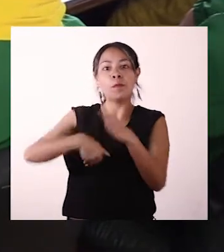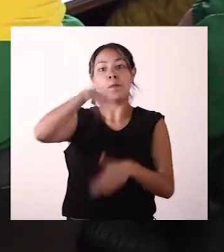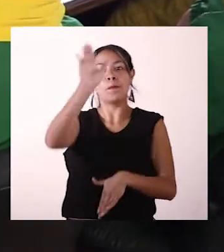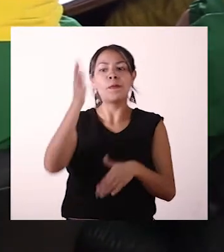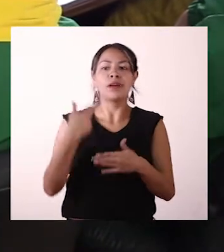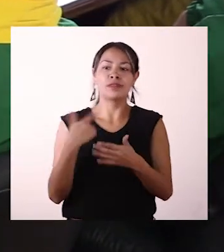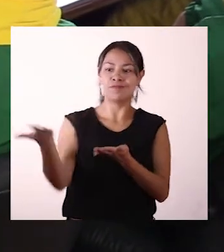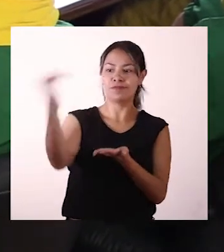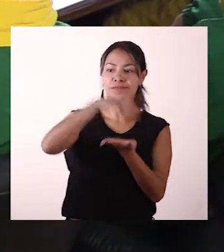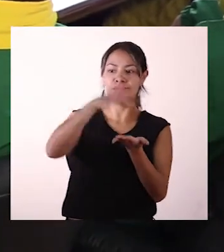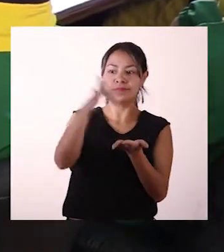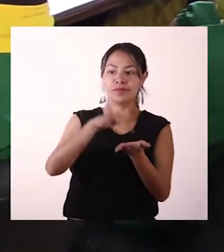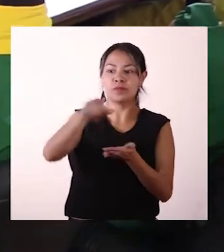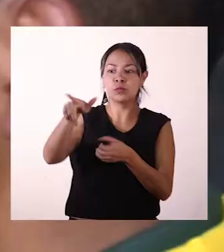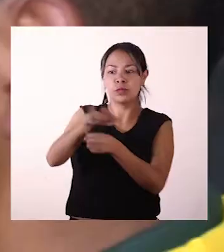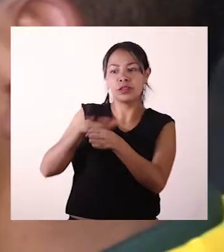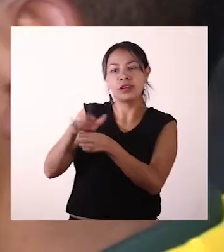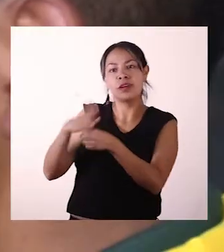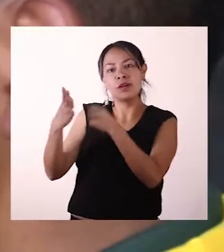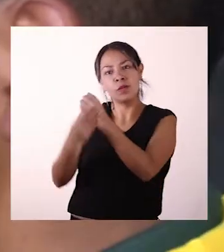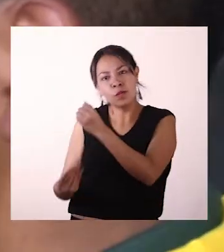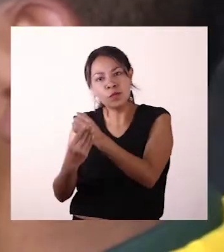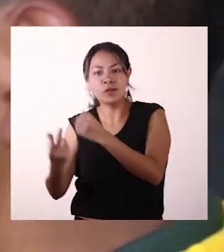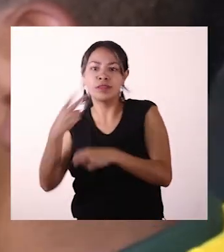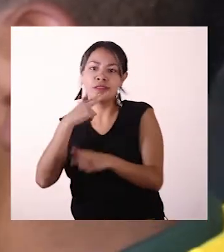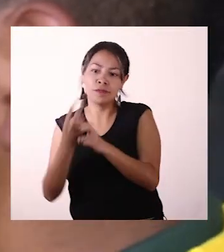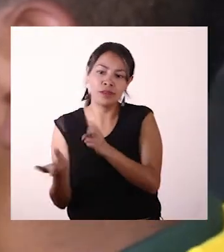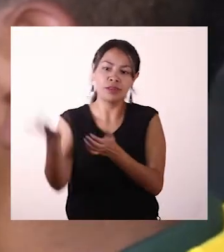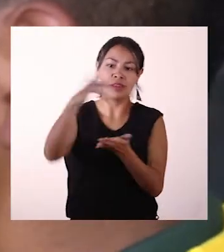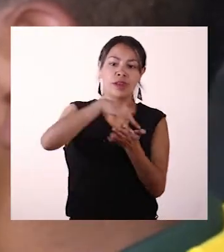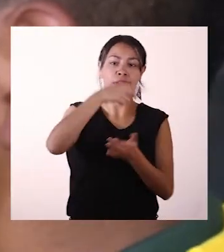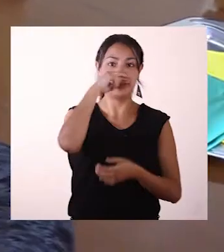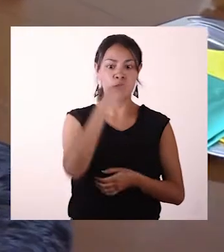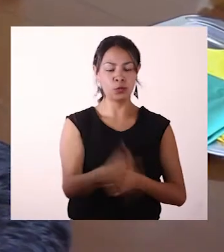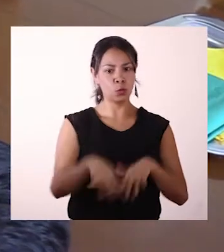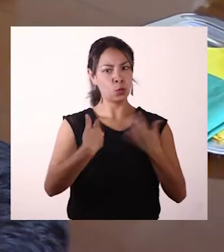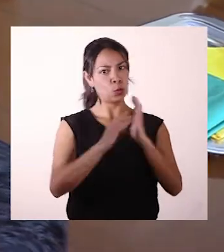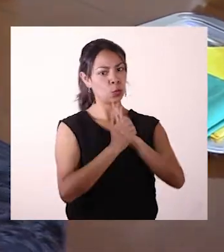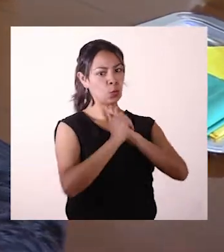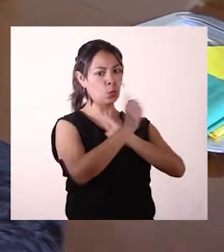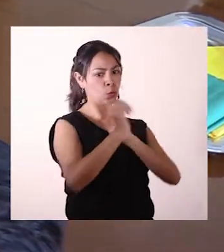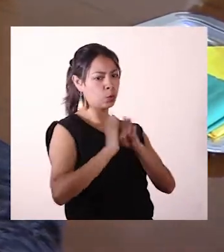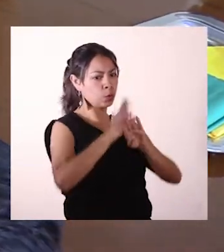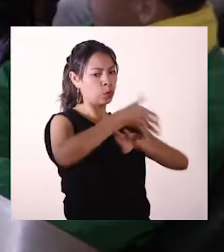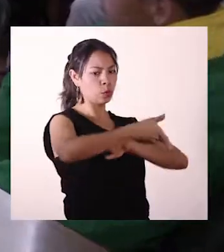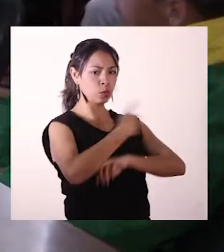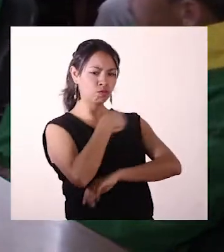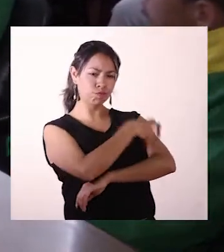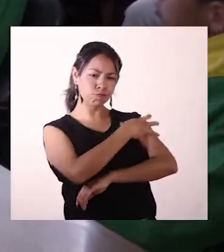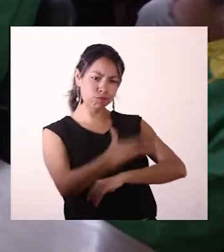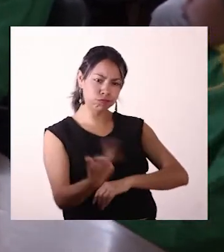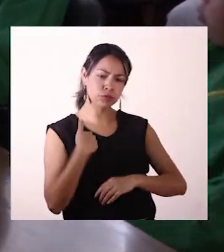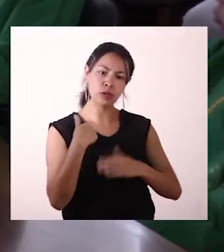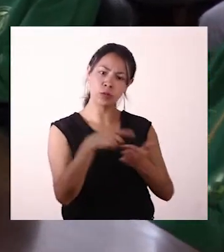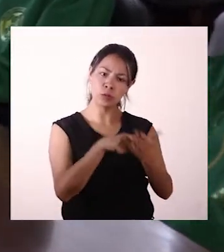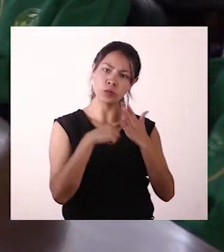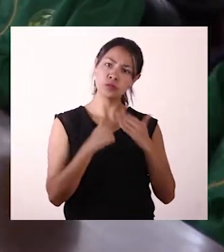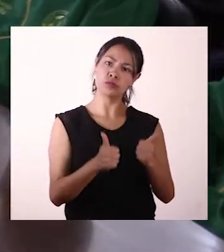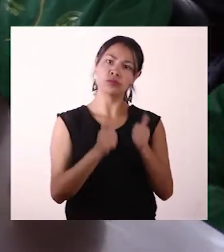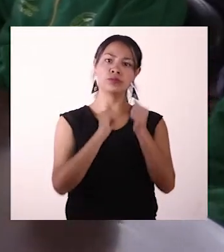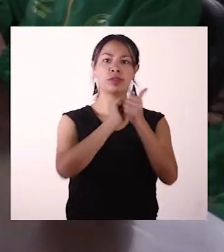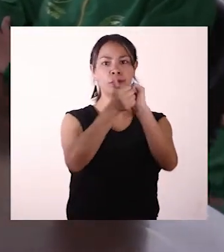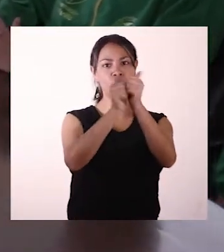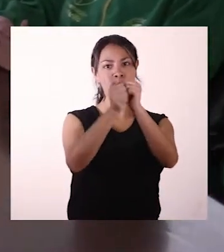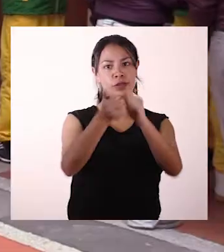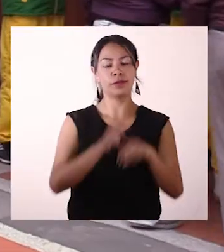mayoría provienen de los sectores más vulnerables del departamento. Sin embargo, su talento y capacidad son fuente de enorme riqueza